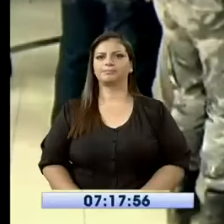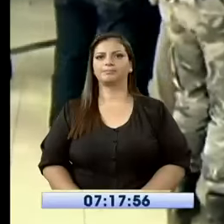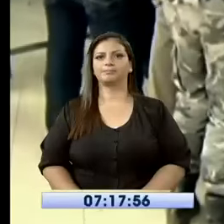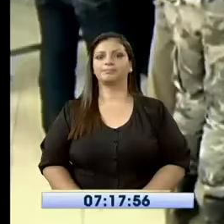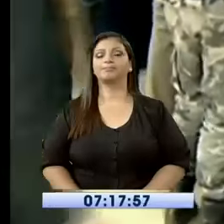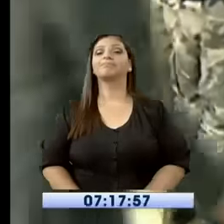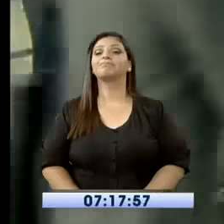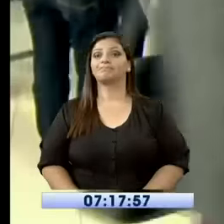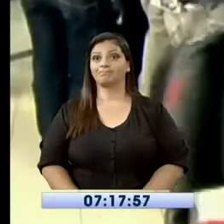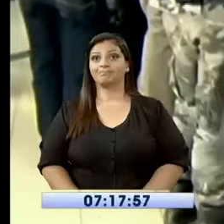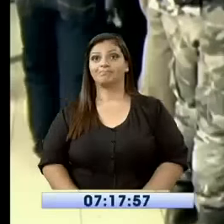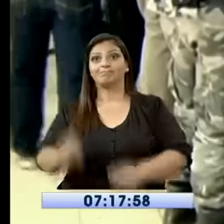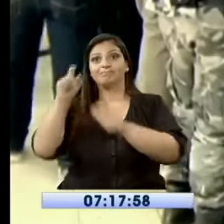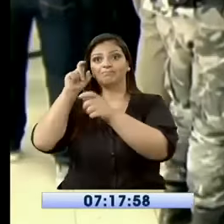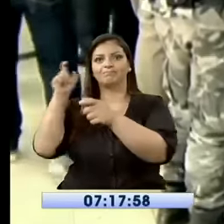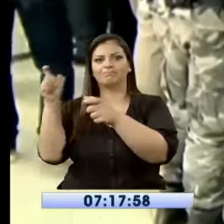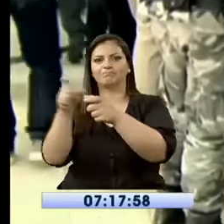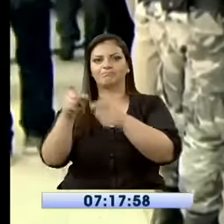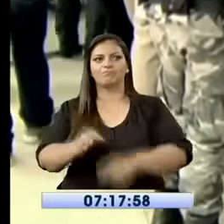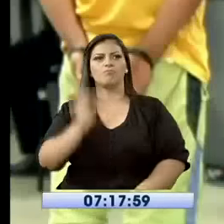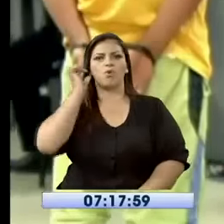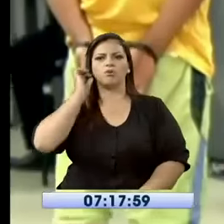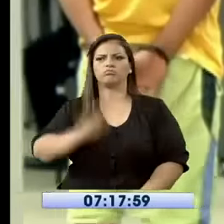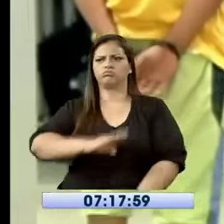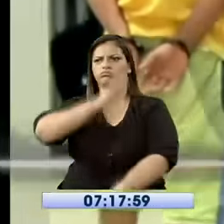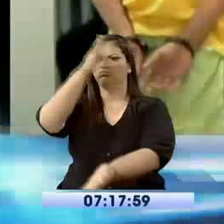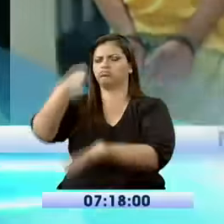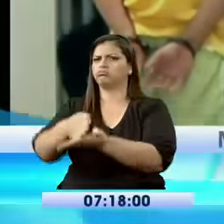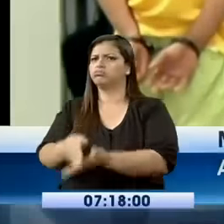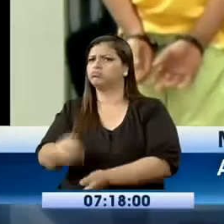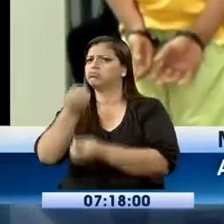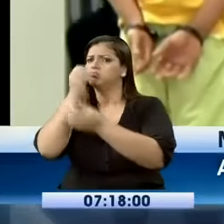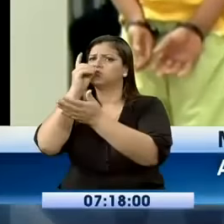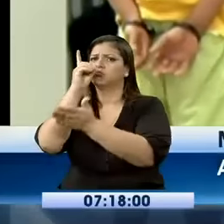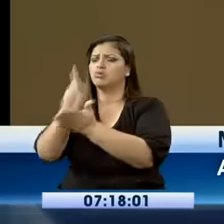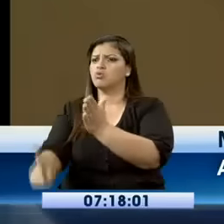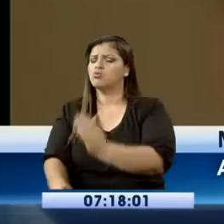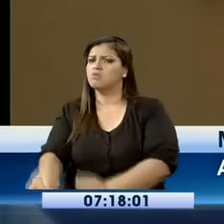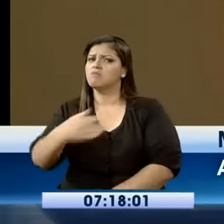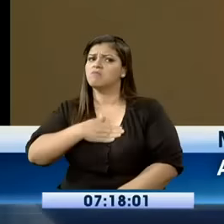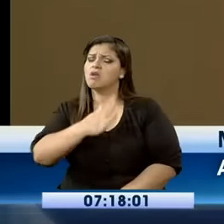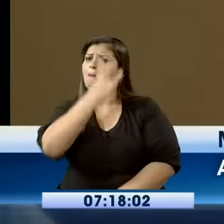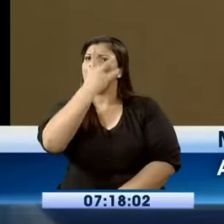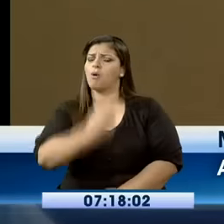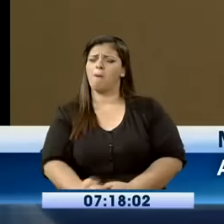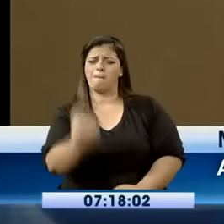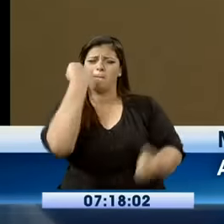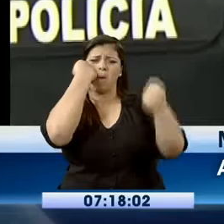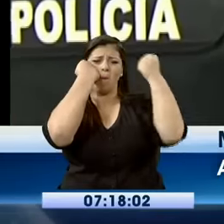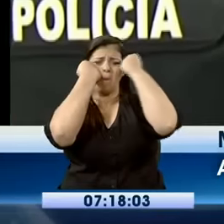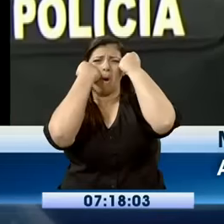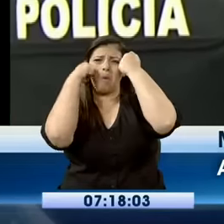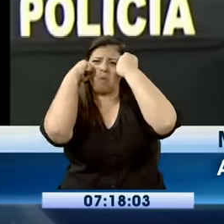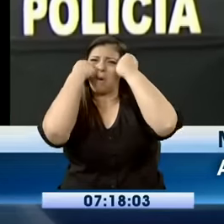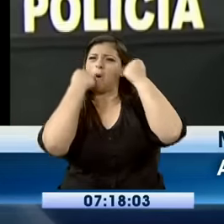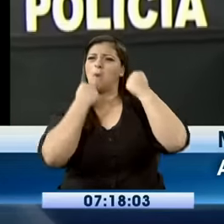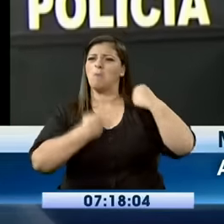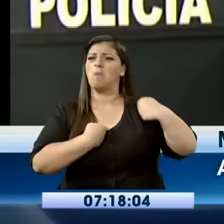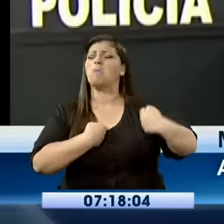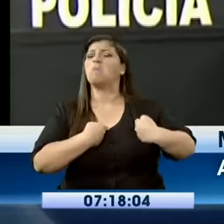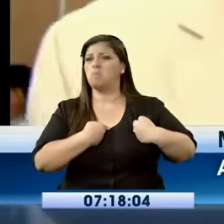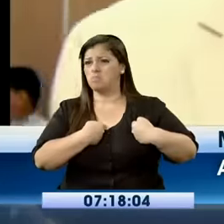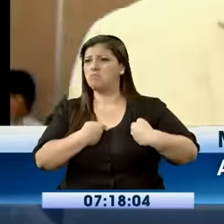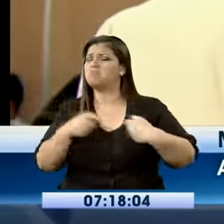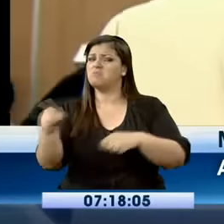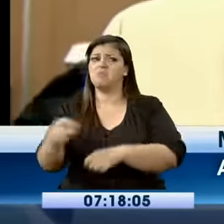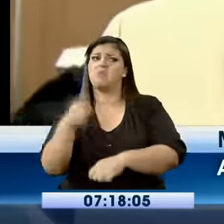Llegó a la fiscalía pidiendo prisión para su conviviente. Una boleta de auxilio en su bolsillo y las lesiones en su ojo izquierdo sustentaban su